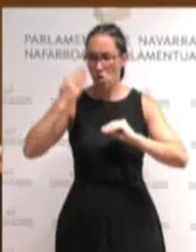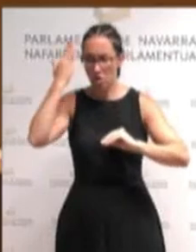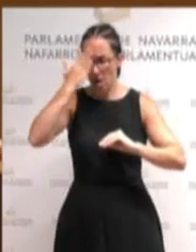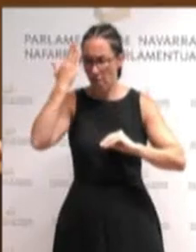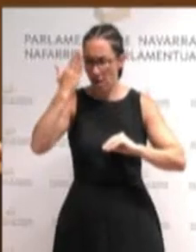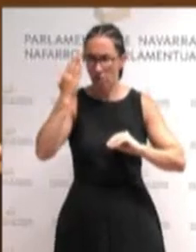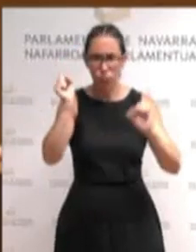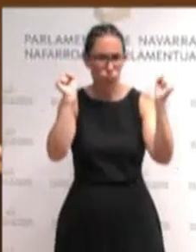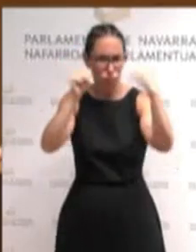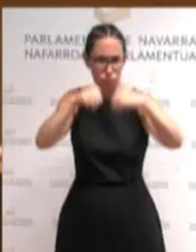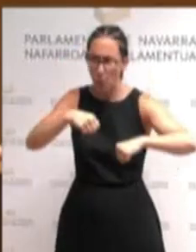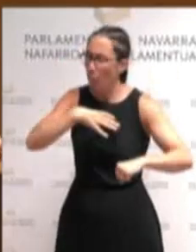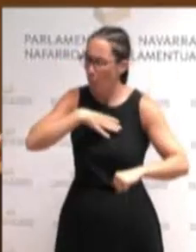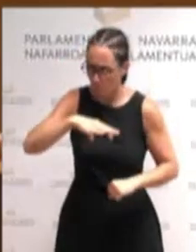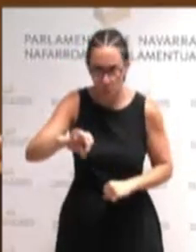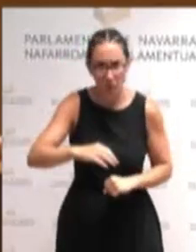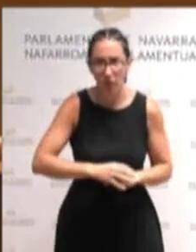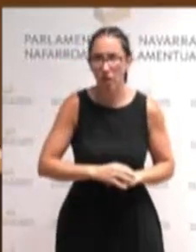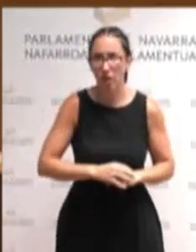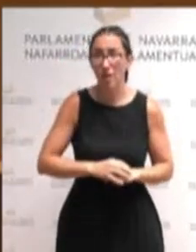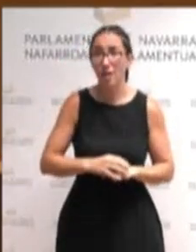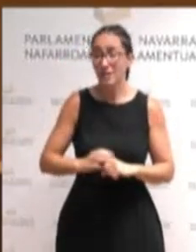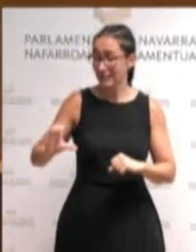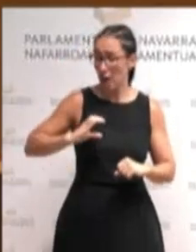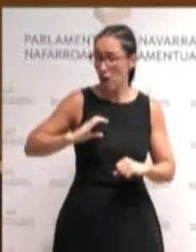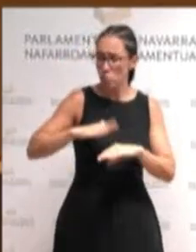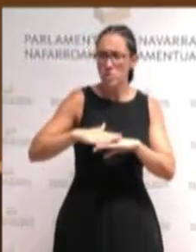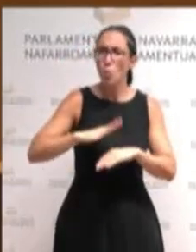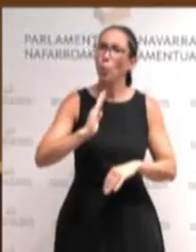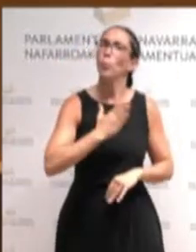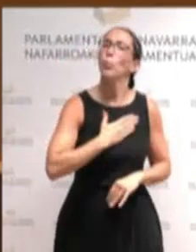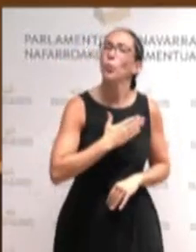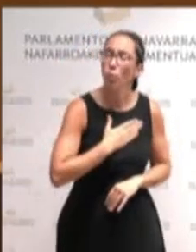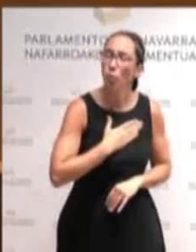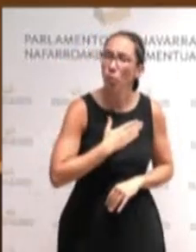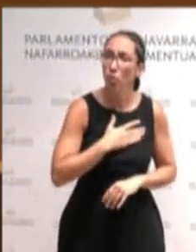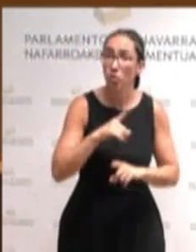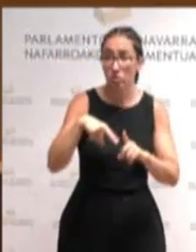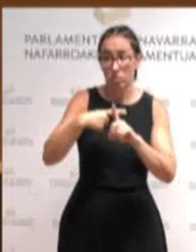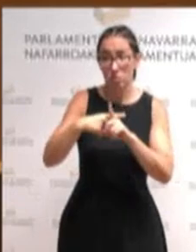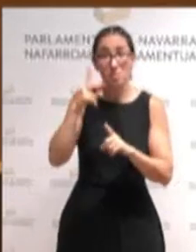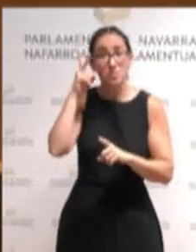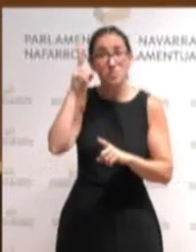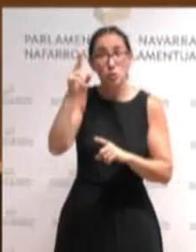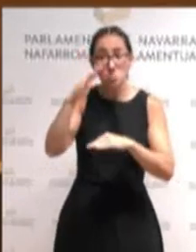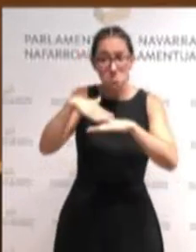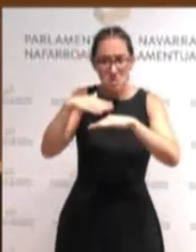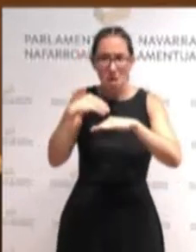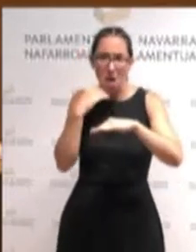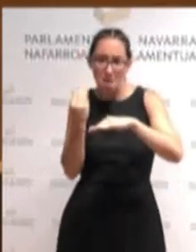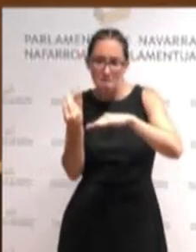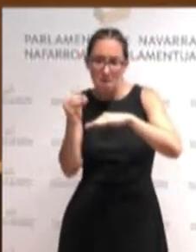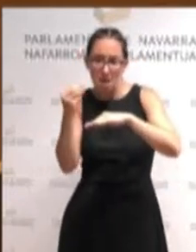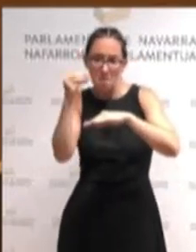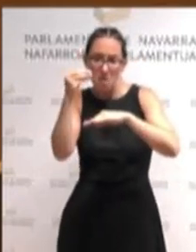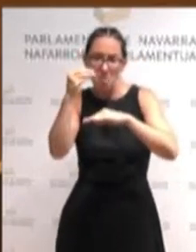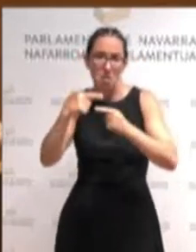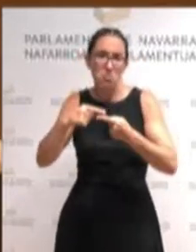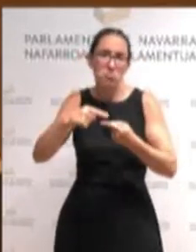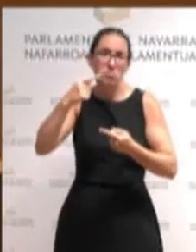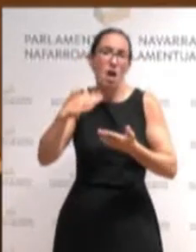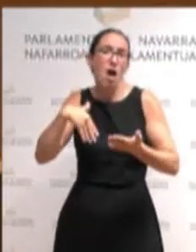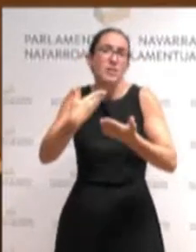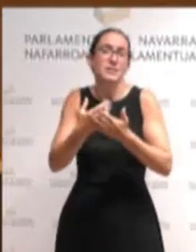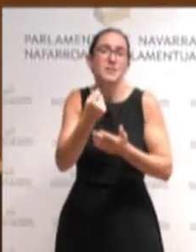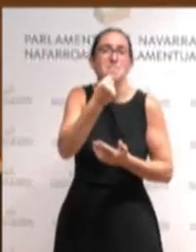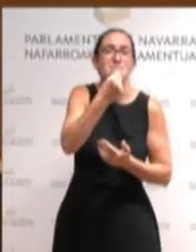interprofesional propio y también es posible seguir complementando las pensiones mínimas hasta los 1.080 euros mediante